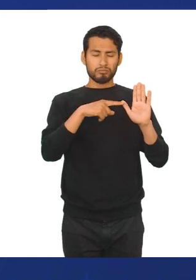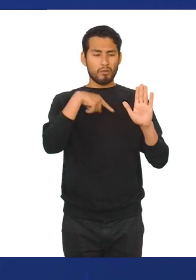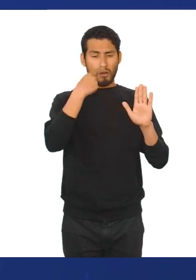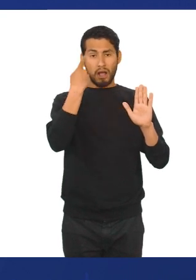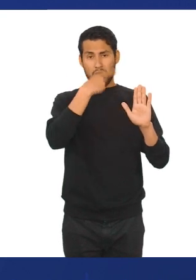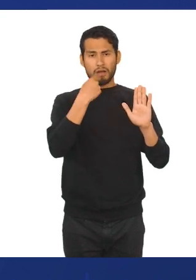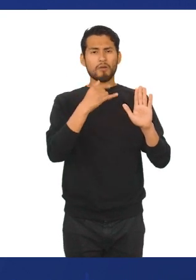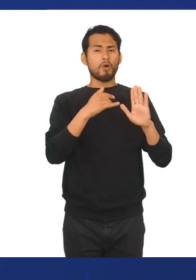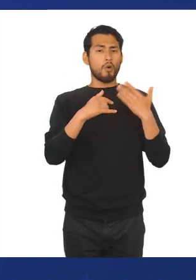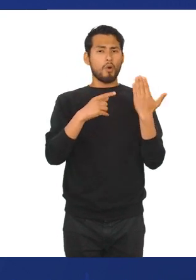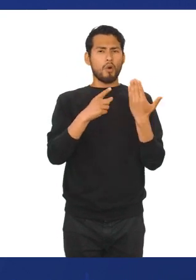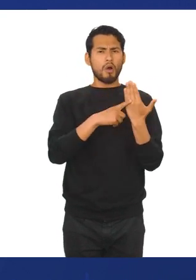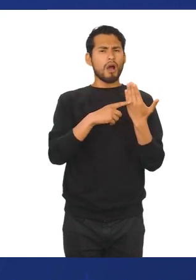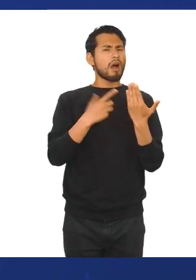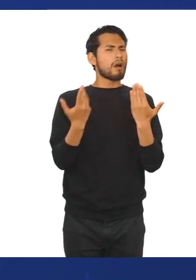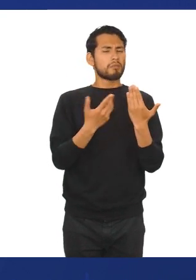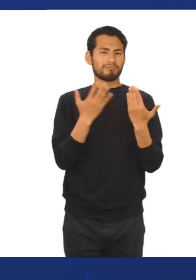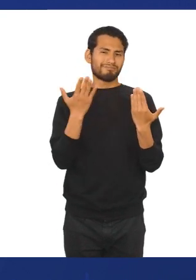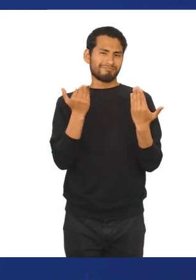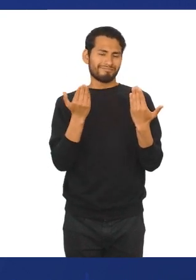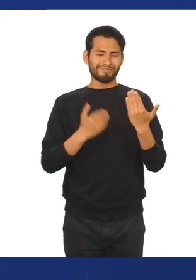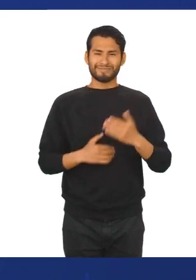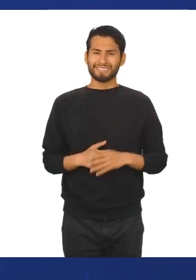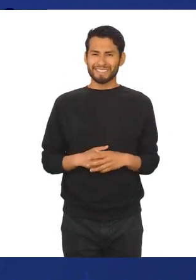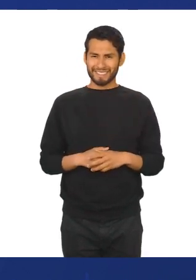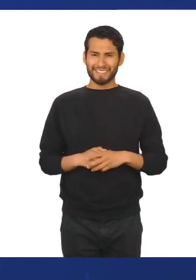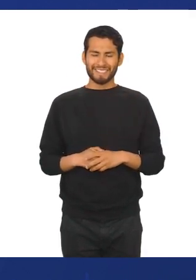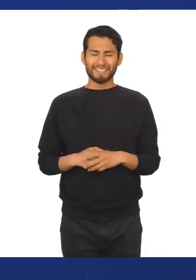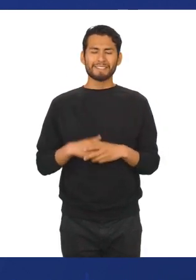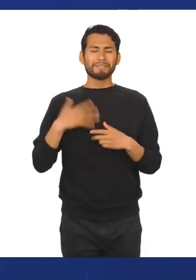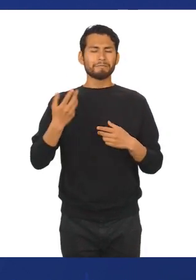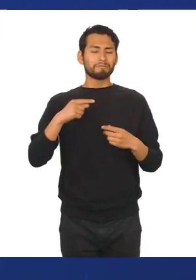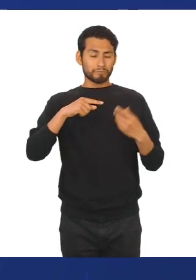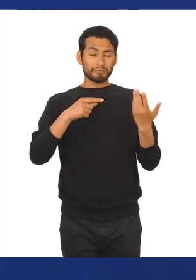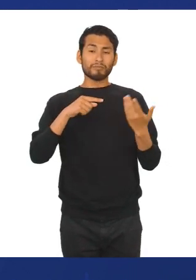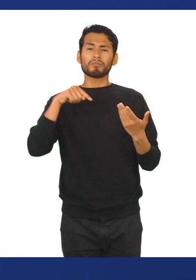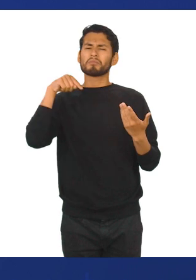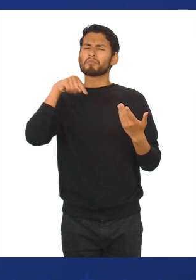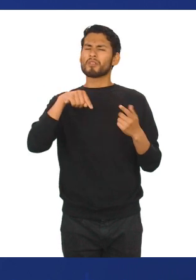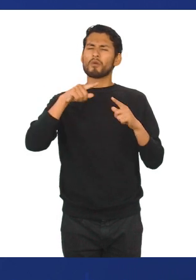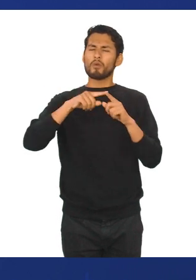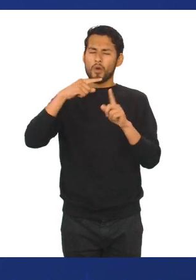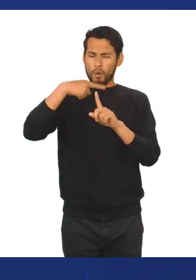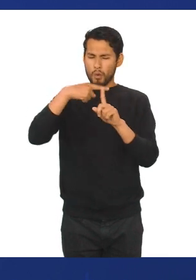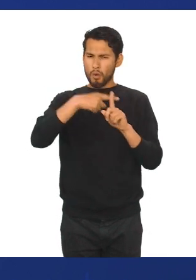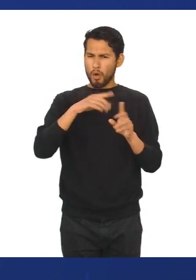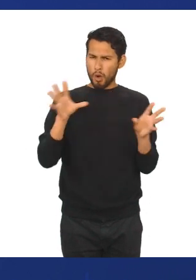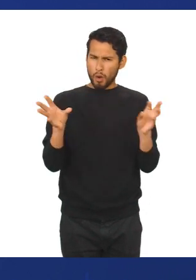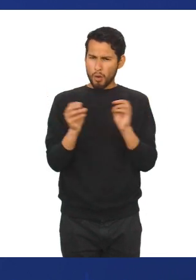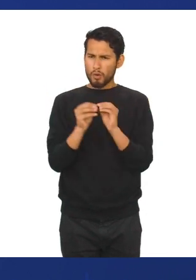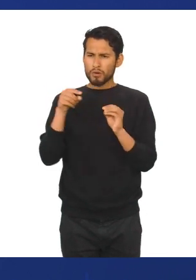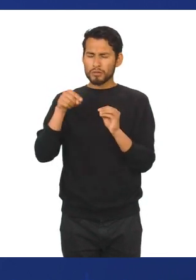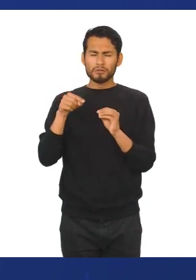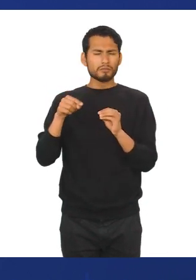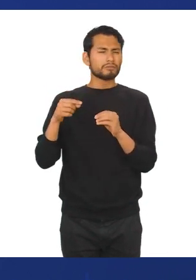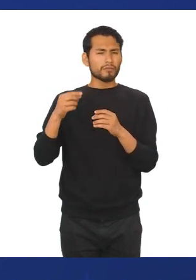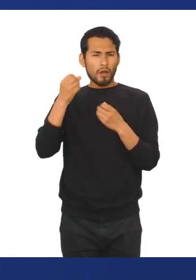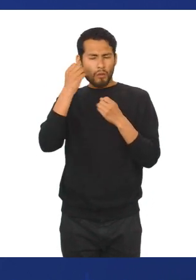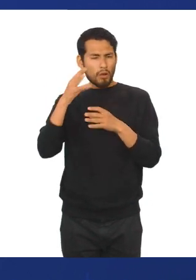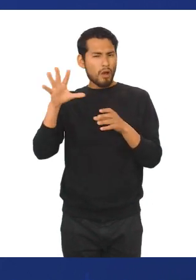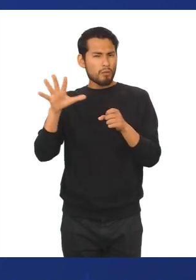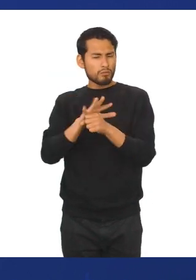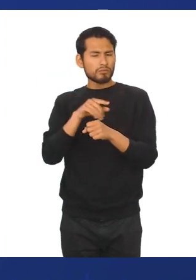Frecuencia de que salga cruz es 15. La suma de las frecuencias absolutas es igual al número total de datos, que se